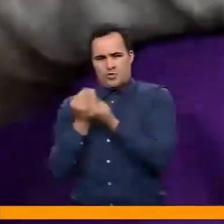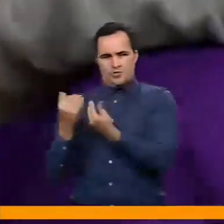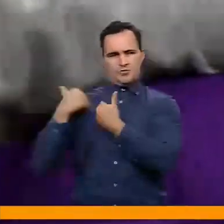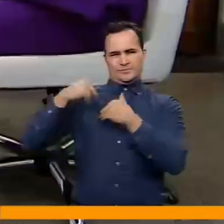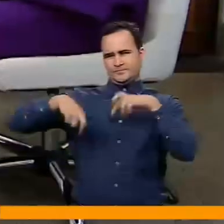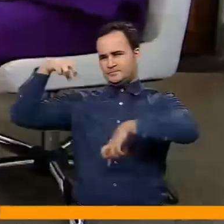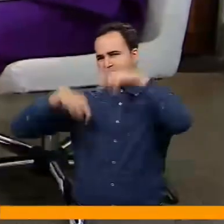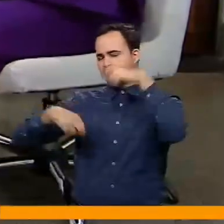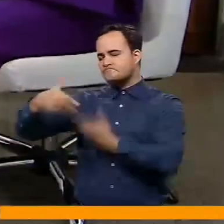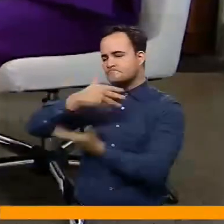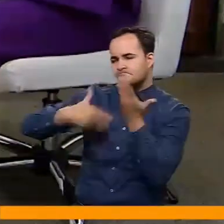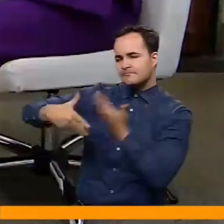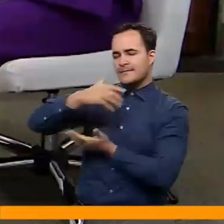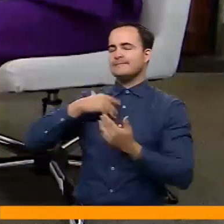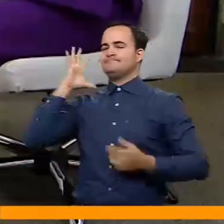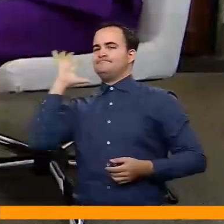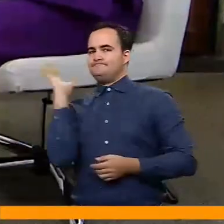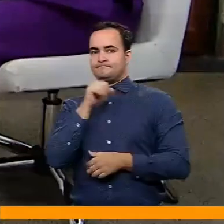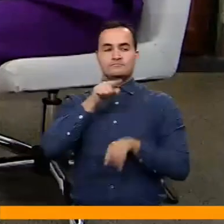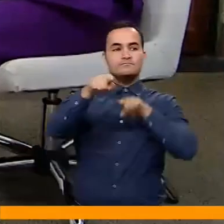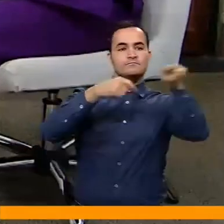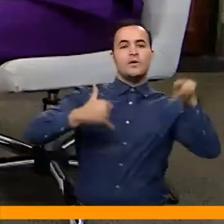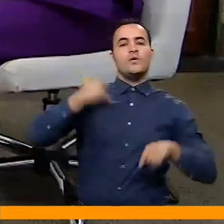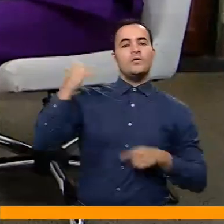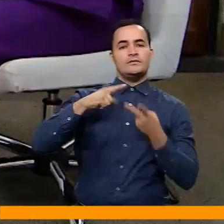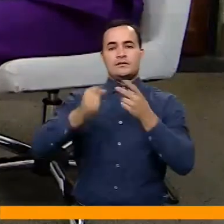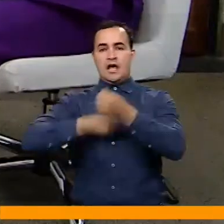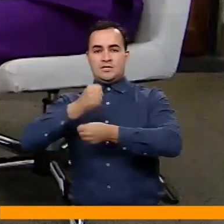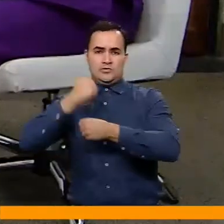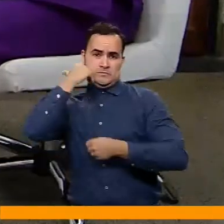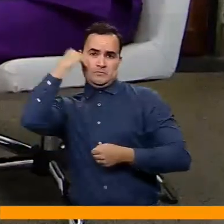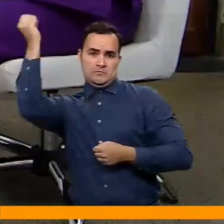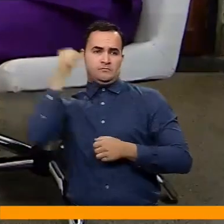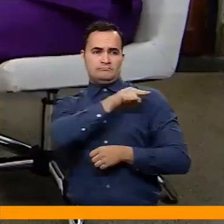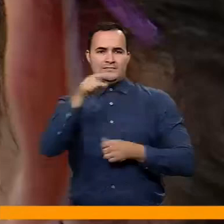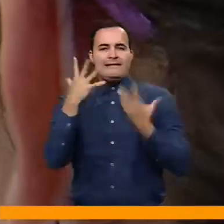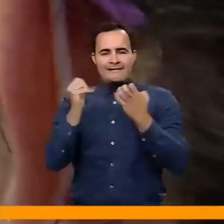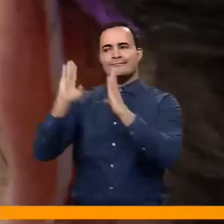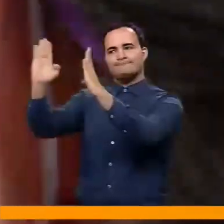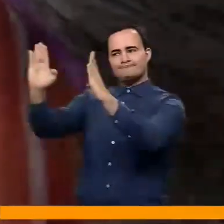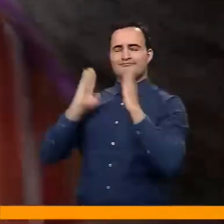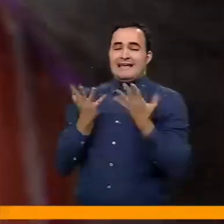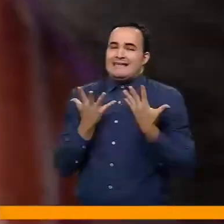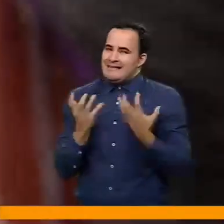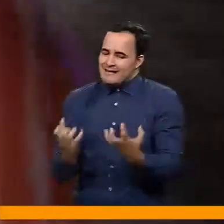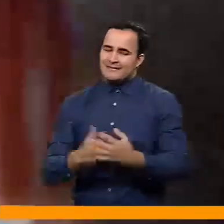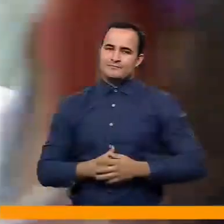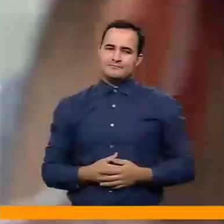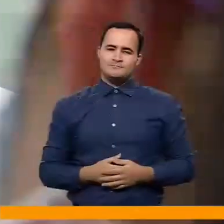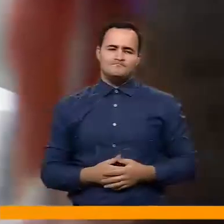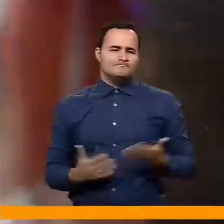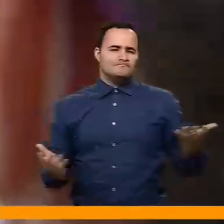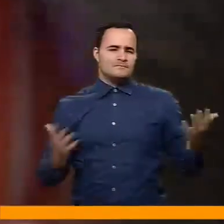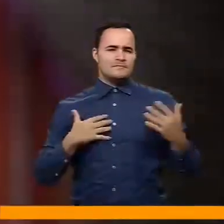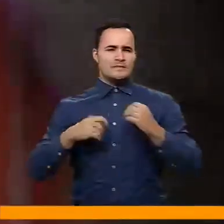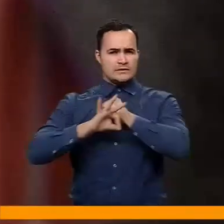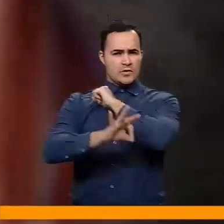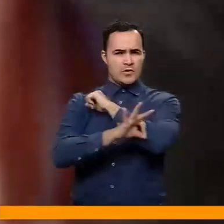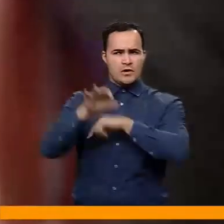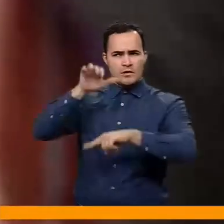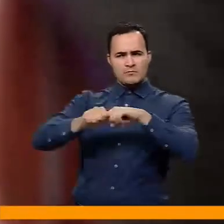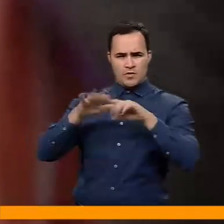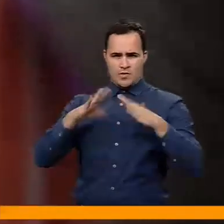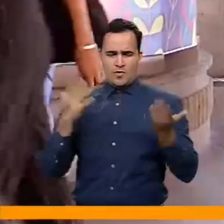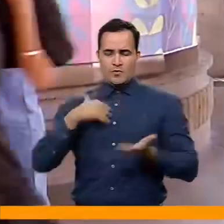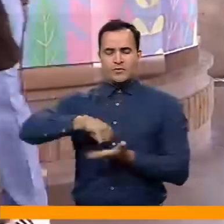para la construcción de esta estrategia, identificamos con jóvenes y con adultos que las personas querían ser oídas. Se puede recibir